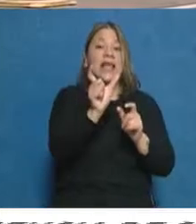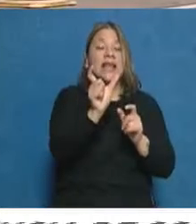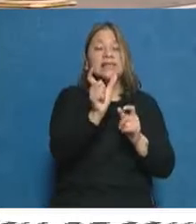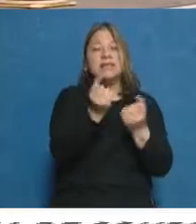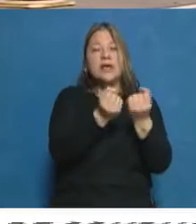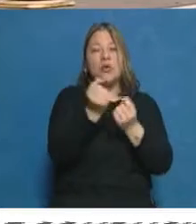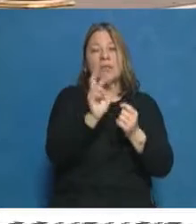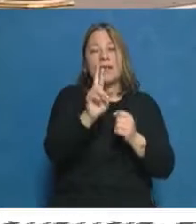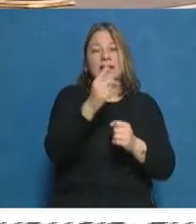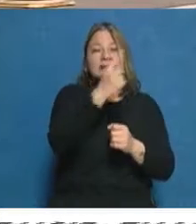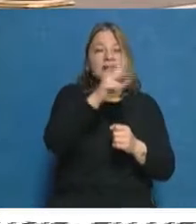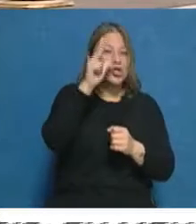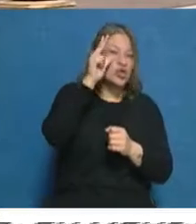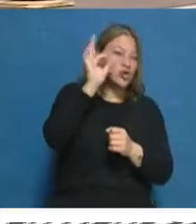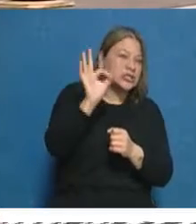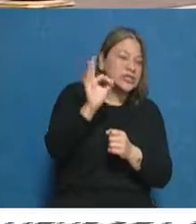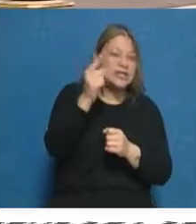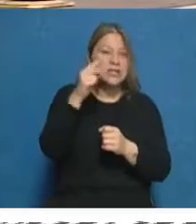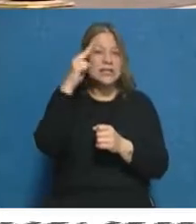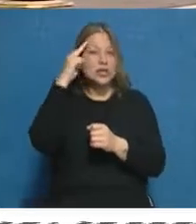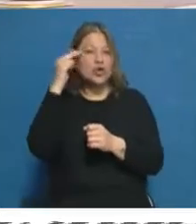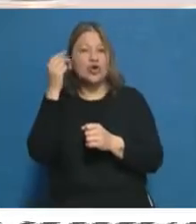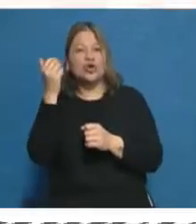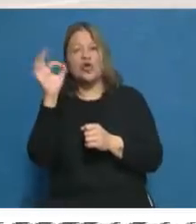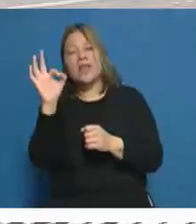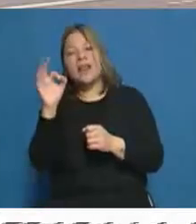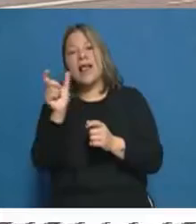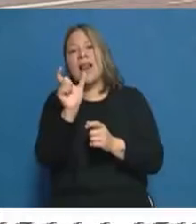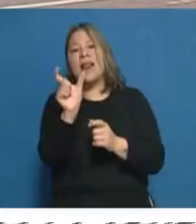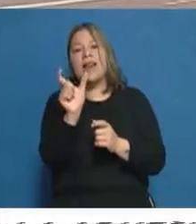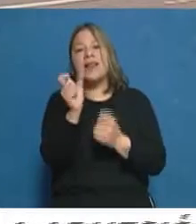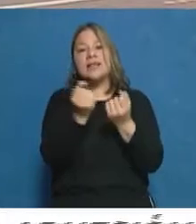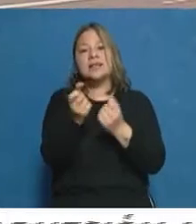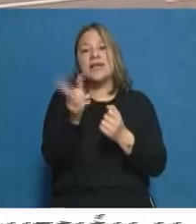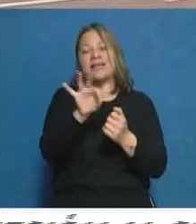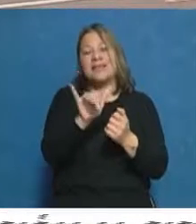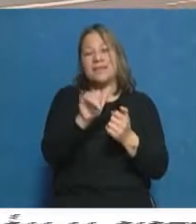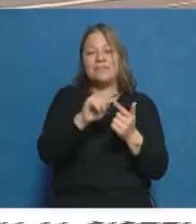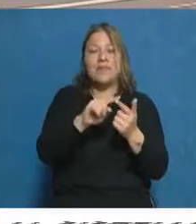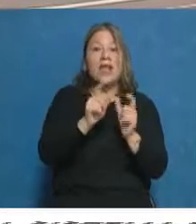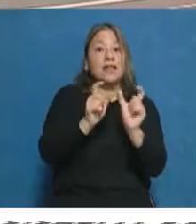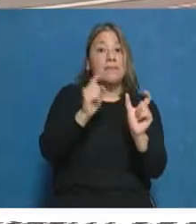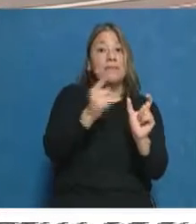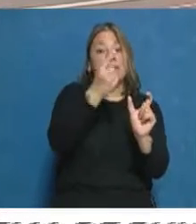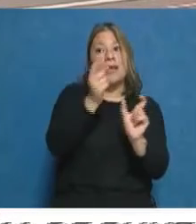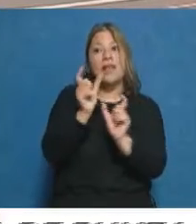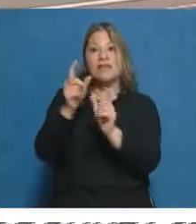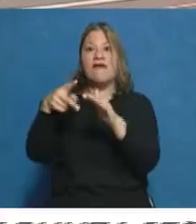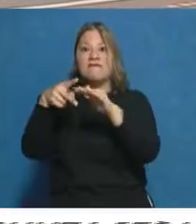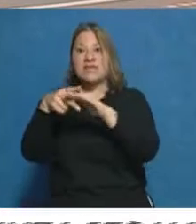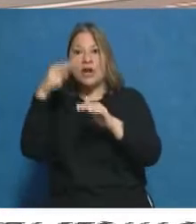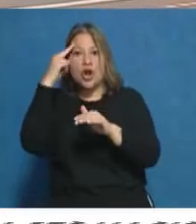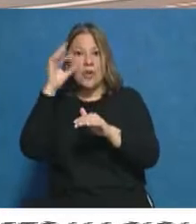estamos más o menos en un promedio de 180, 190 licencias diarias. Tenemos las licencias primera vez, tenemos las licencias vencidas más de 90 días